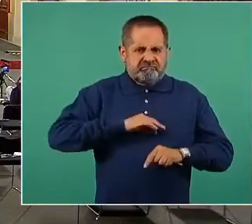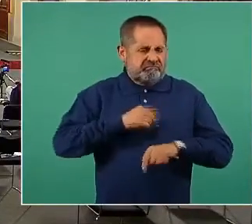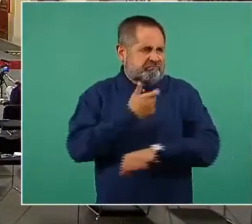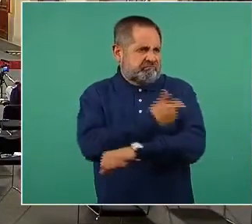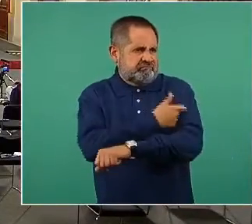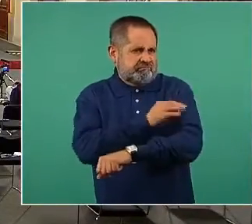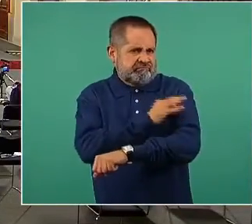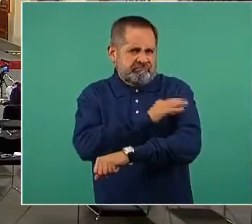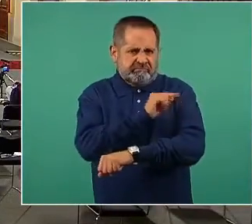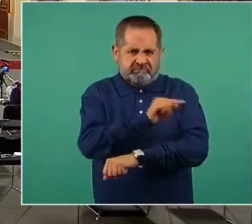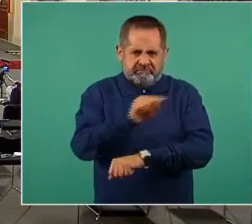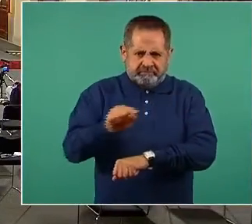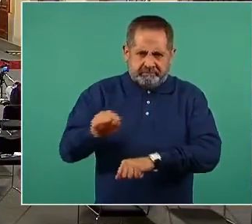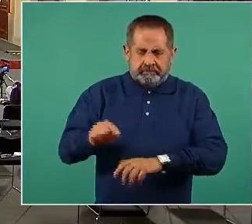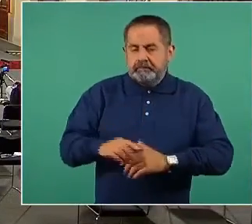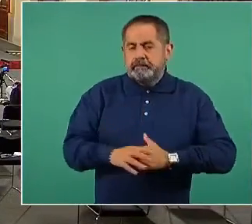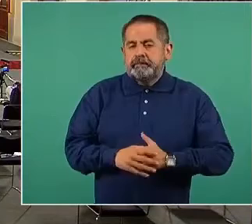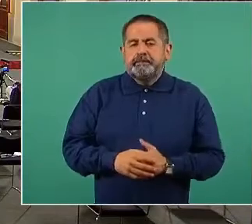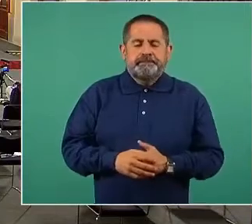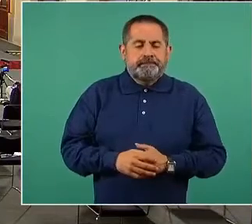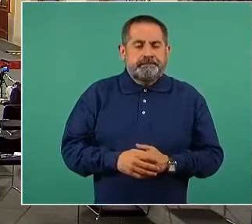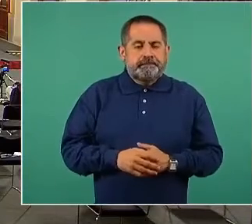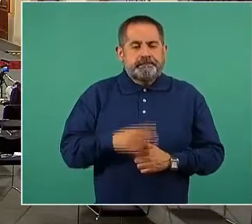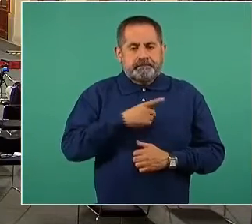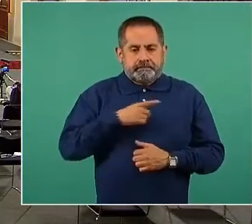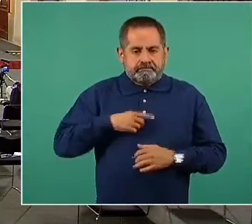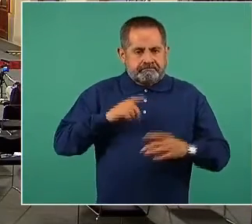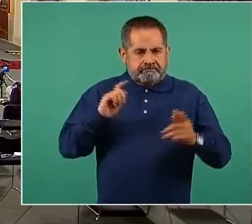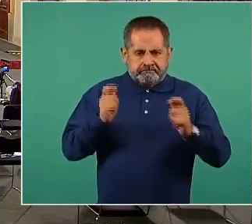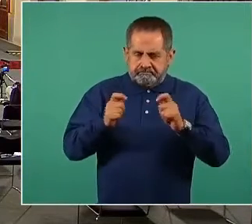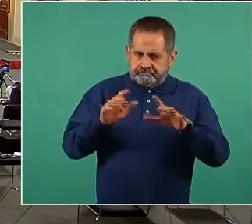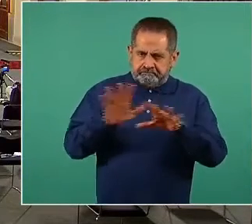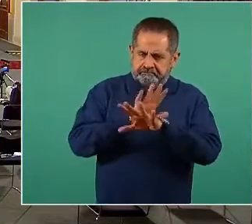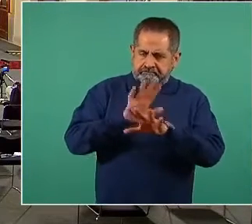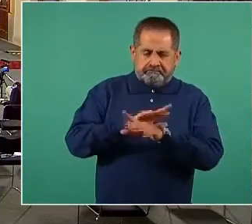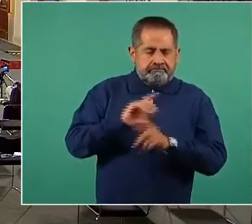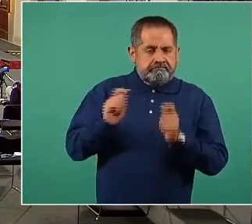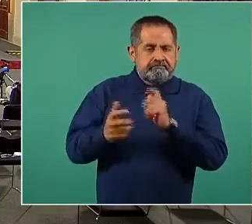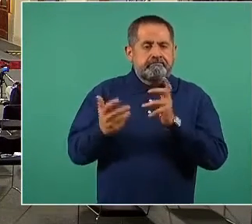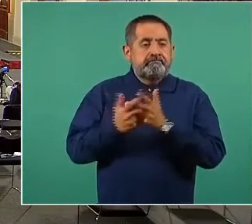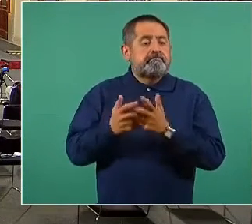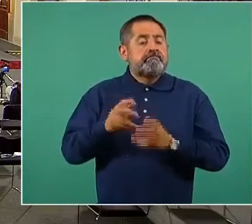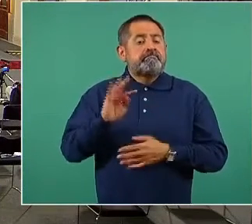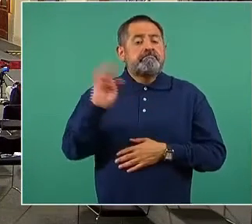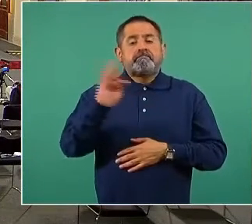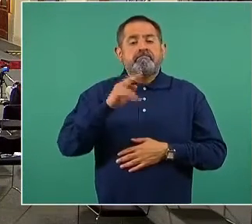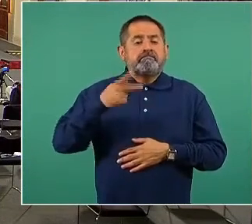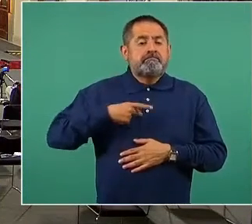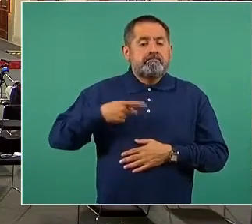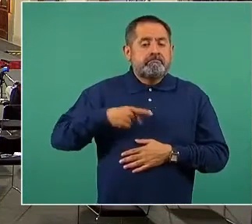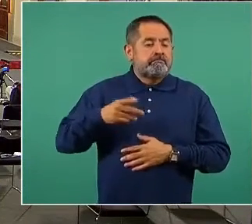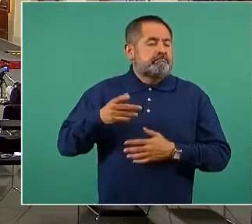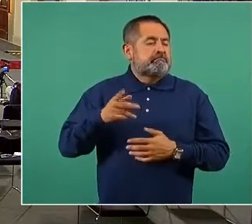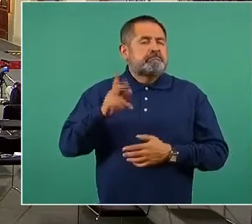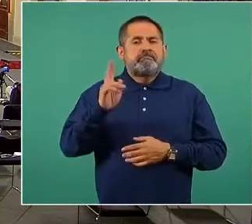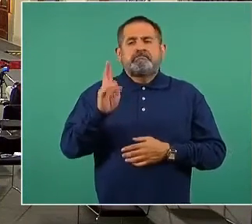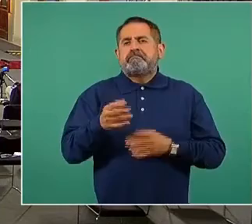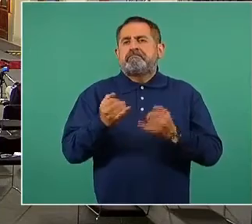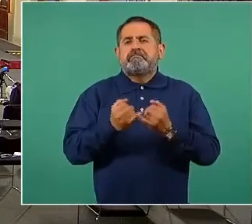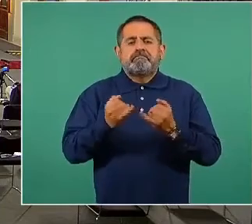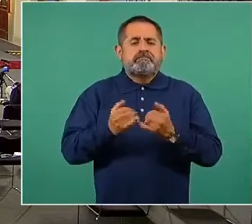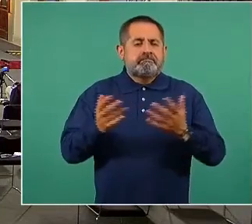Ramírez. Entonces tenemos que adecuar el sistema para que cuando una persona diga, así como pusimos,